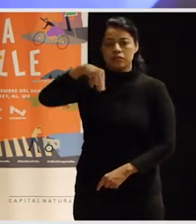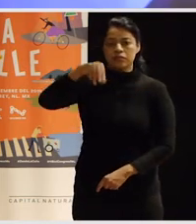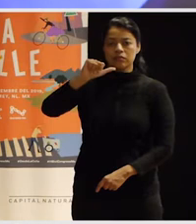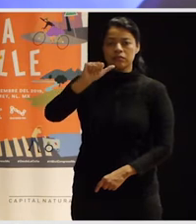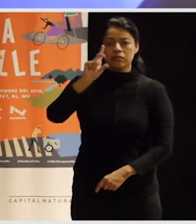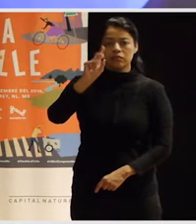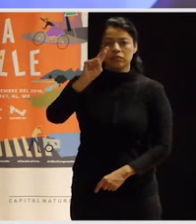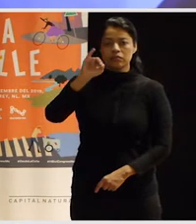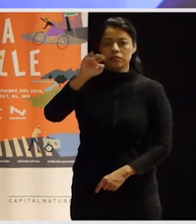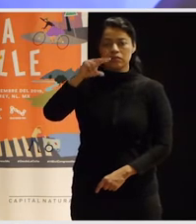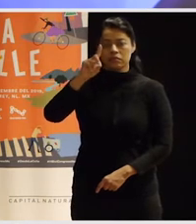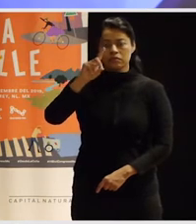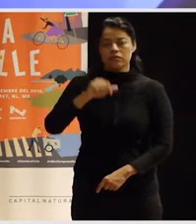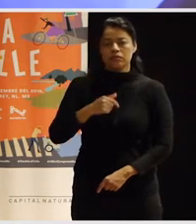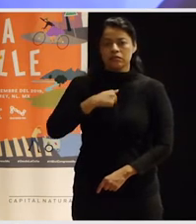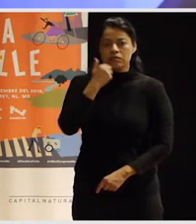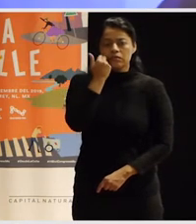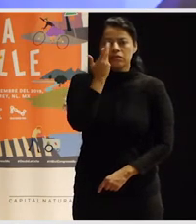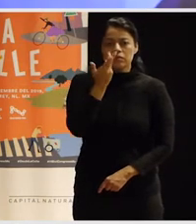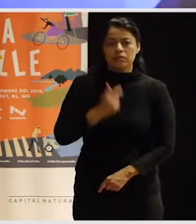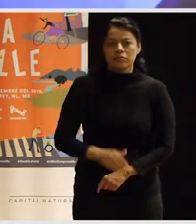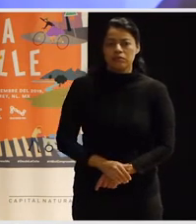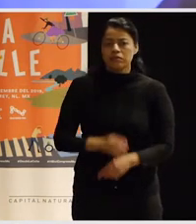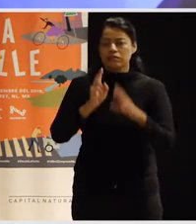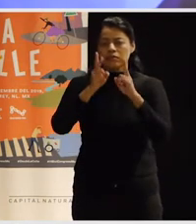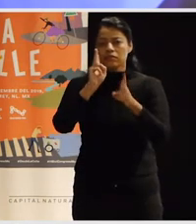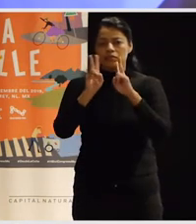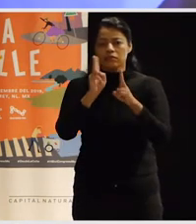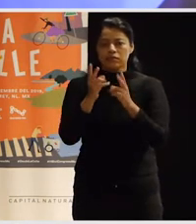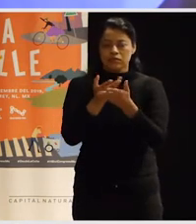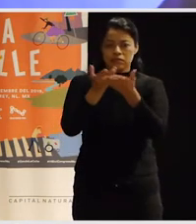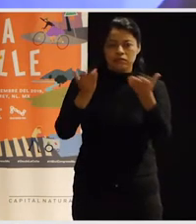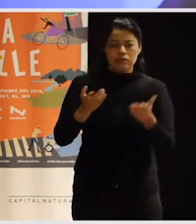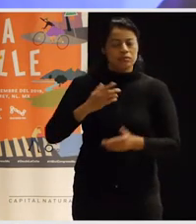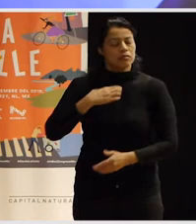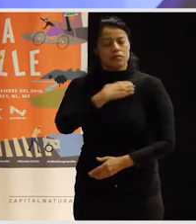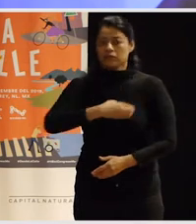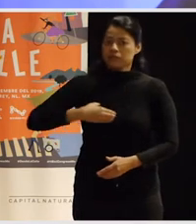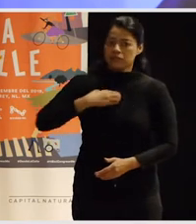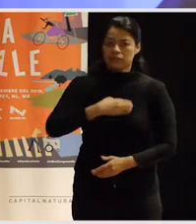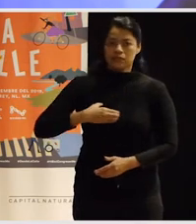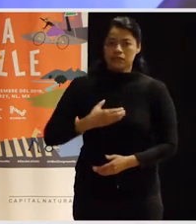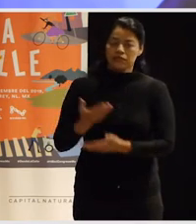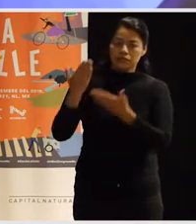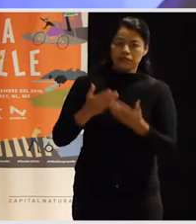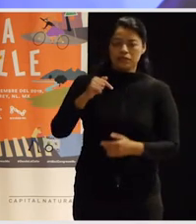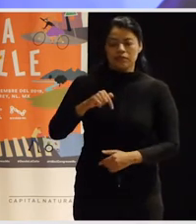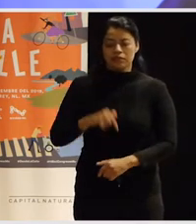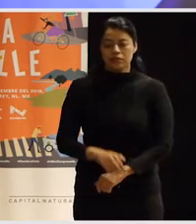Bueno, yo quisiera compartir con ustedes que estoy muy contenta de estar acá, hace